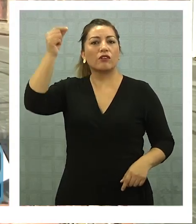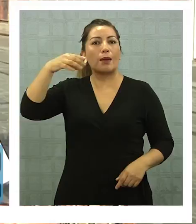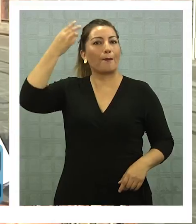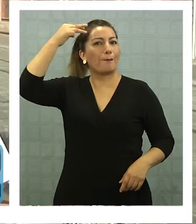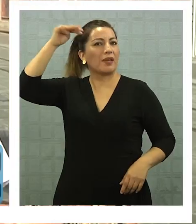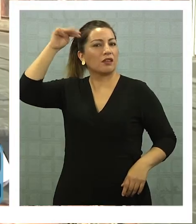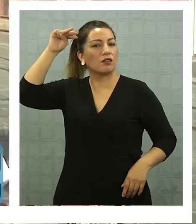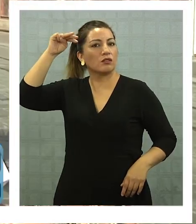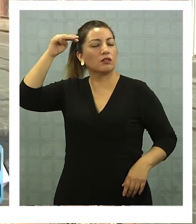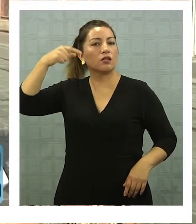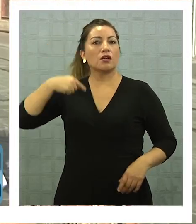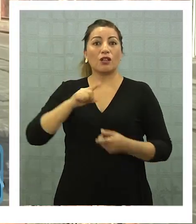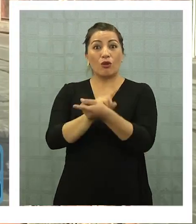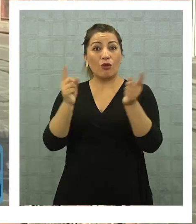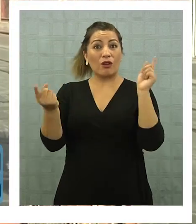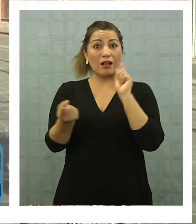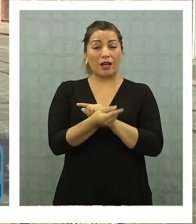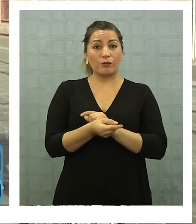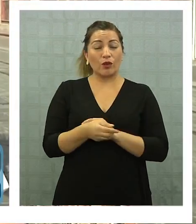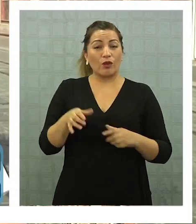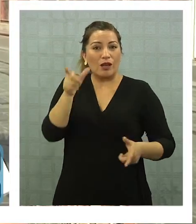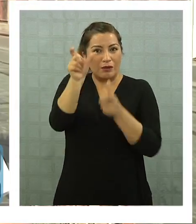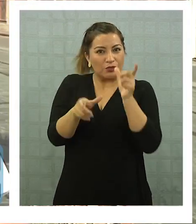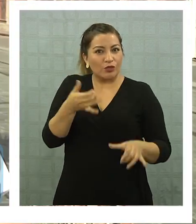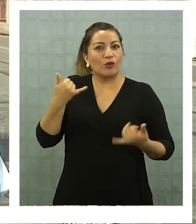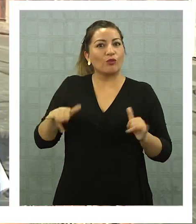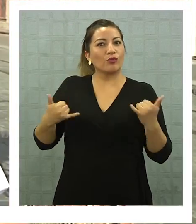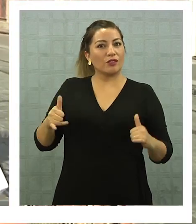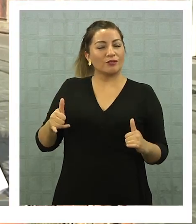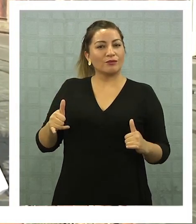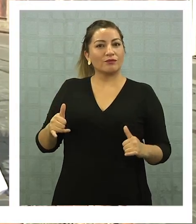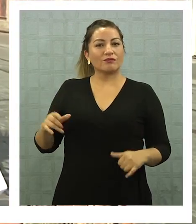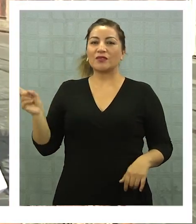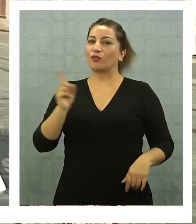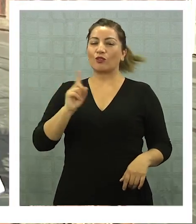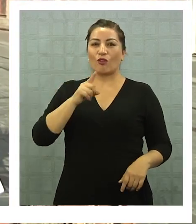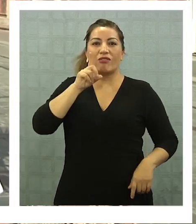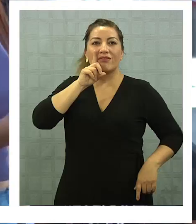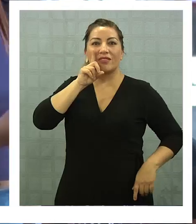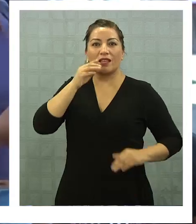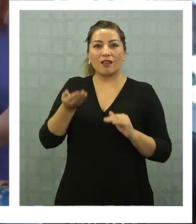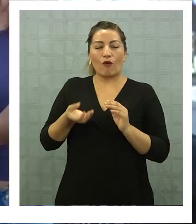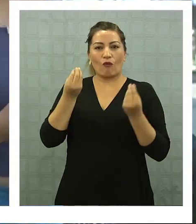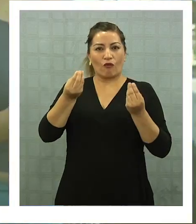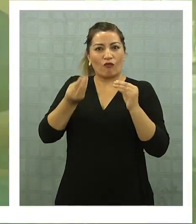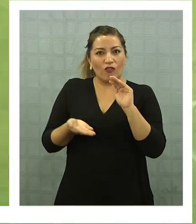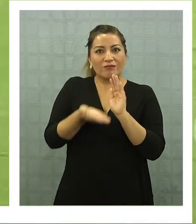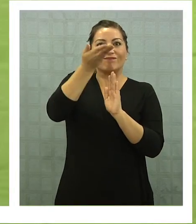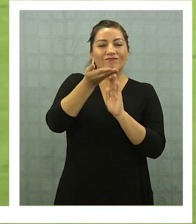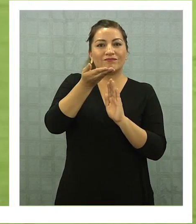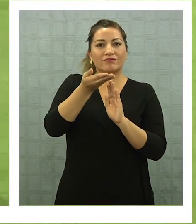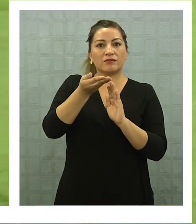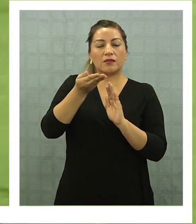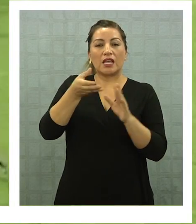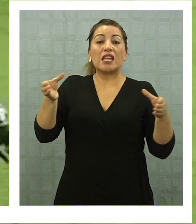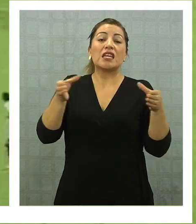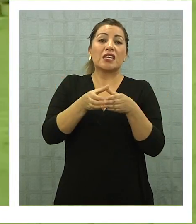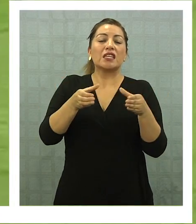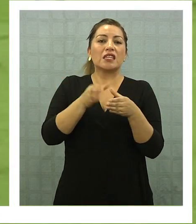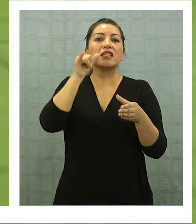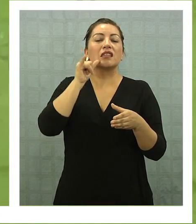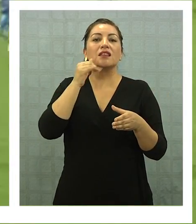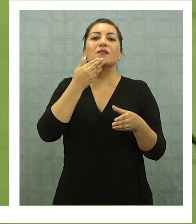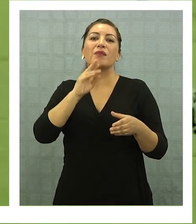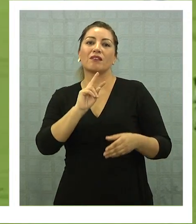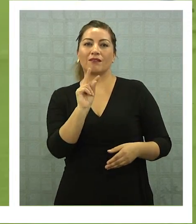Yo creo que los recambios de esos jugadores son los que no han tenido un nivel. Igual yo sé que el equipo está en rotación, pero